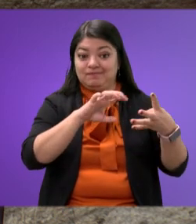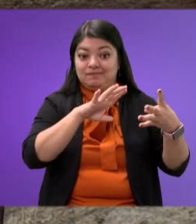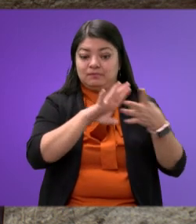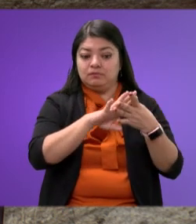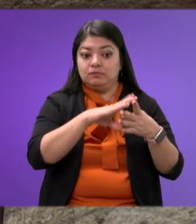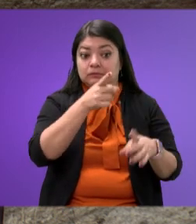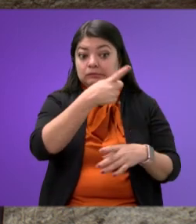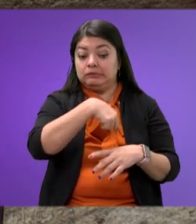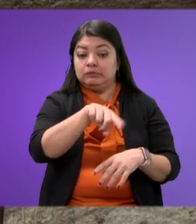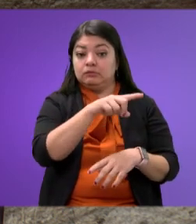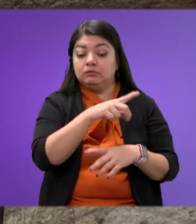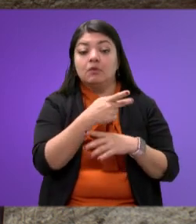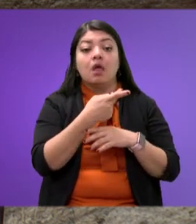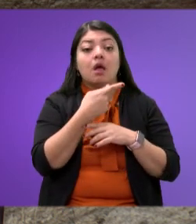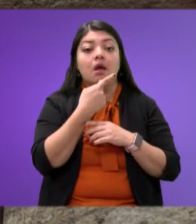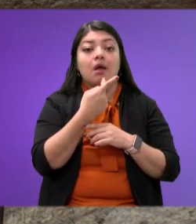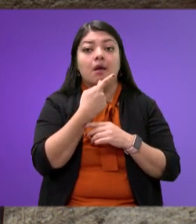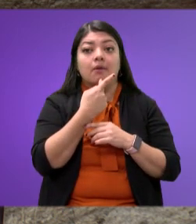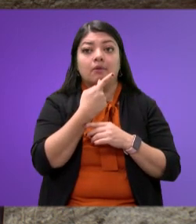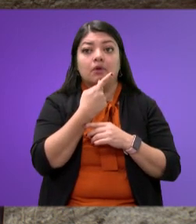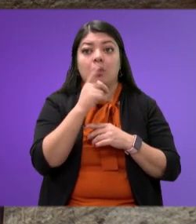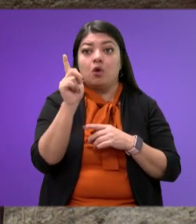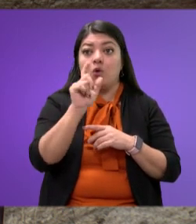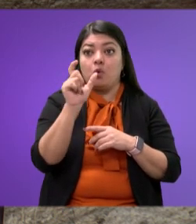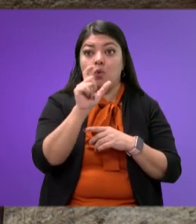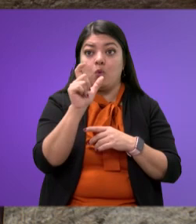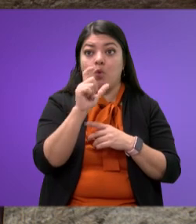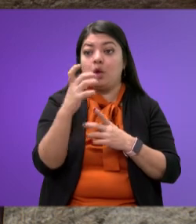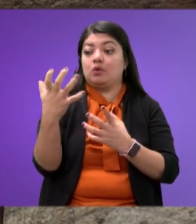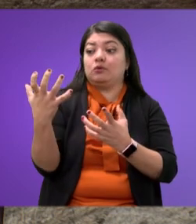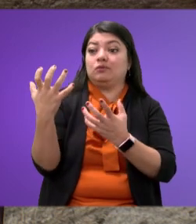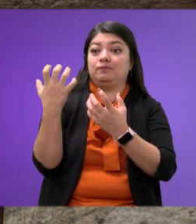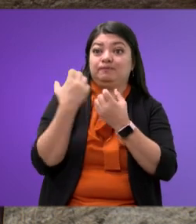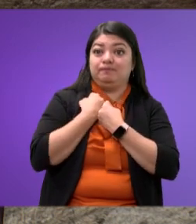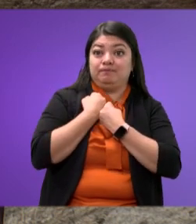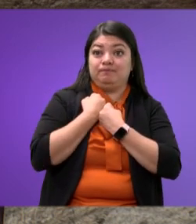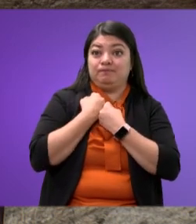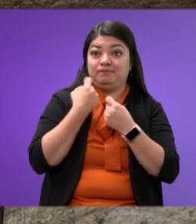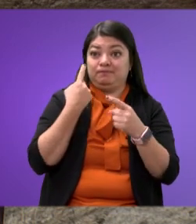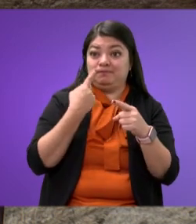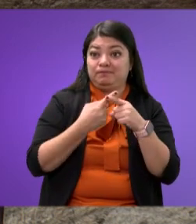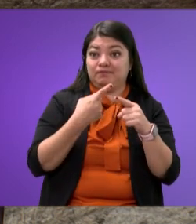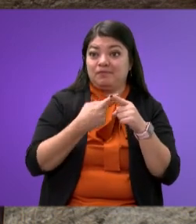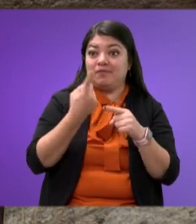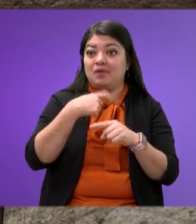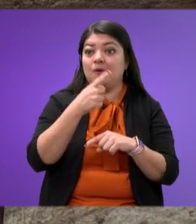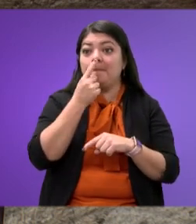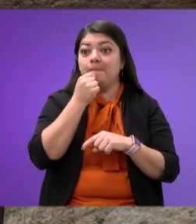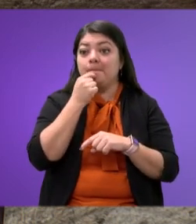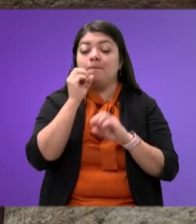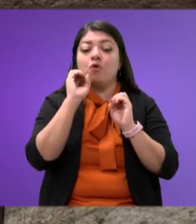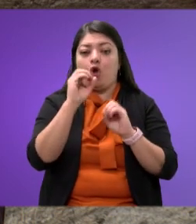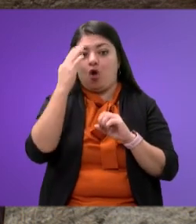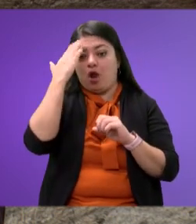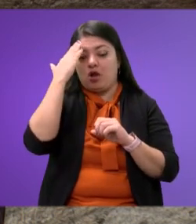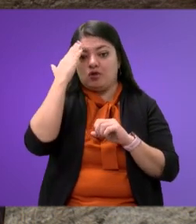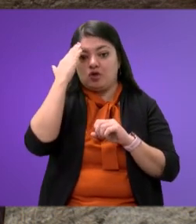durante la detención efectuada por los policías o por la autoridad,